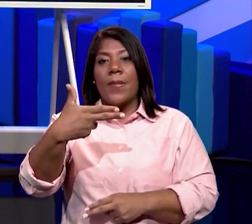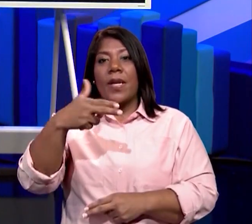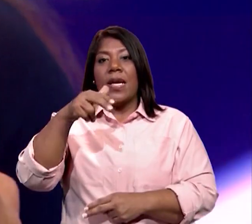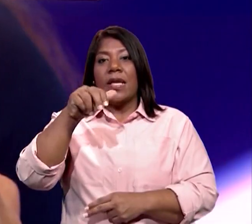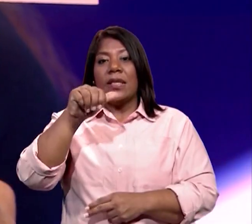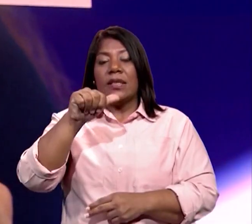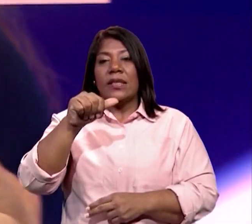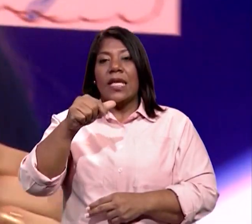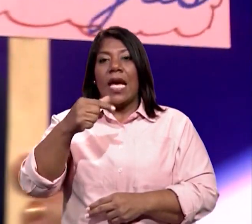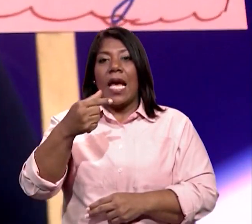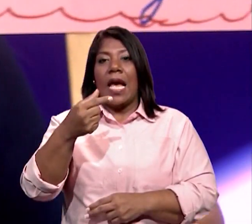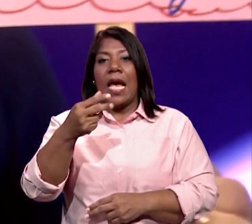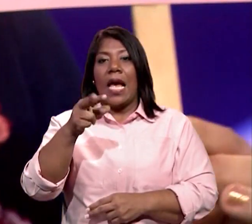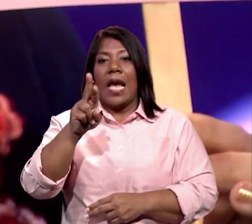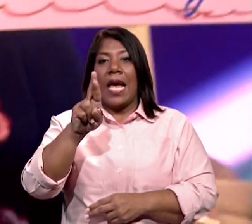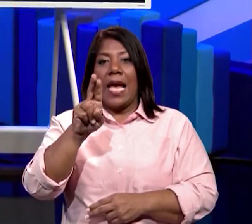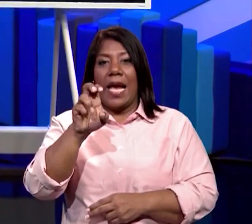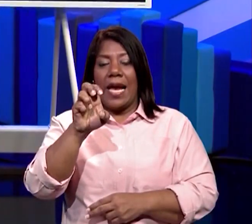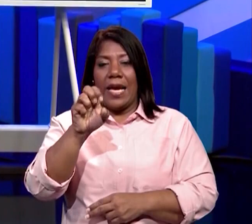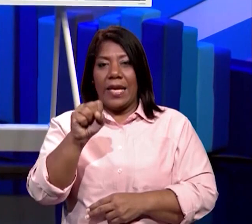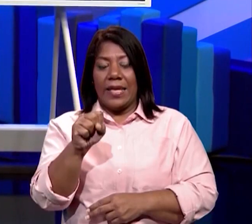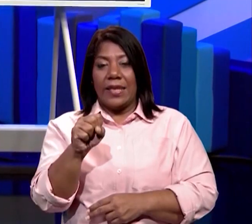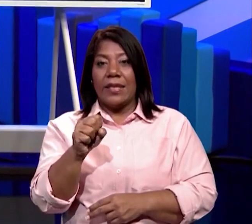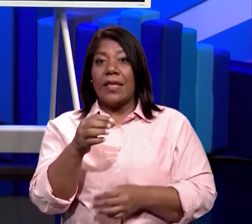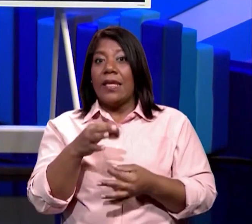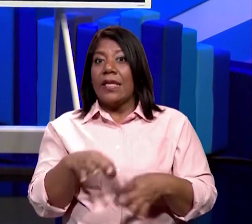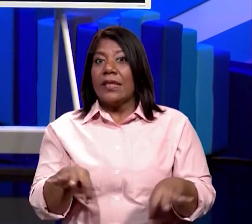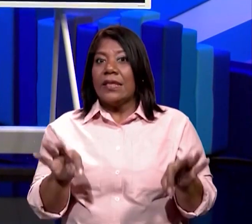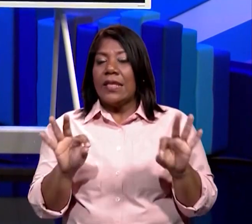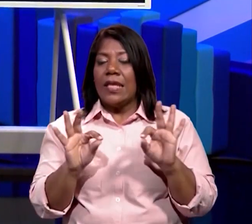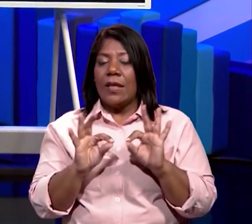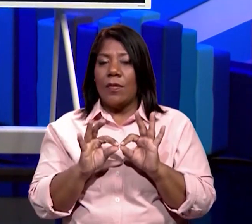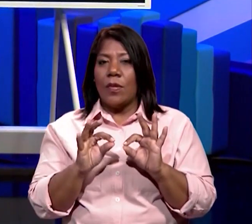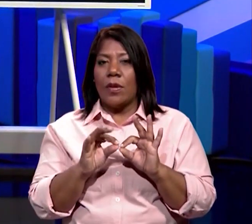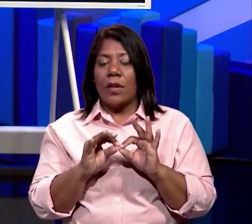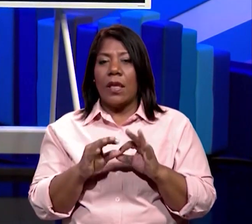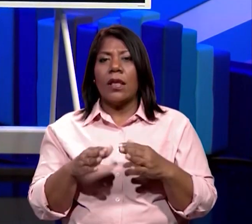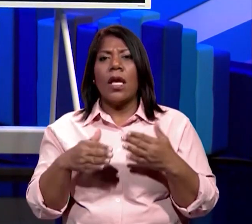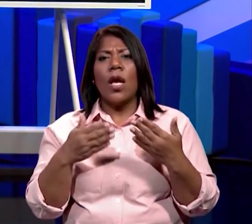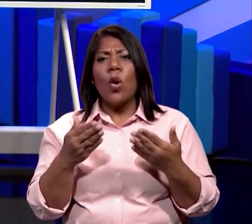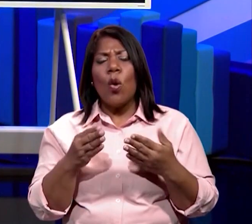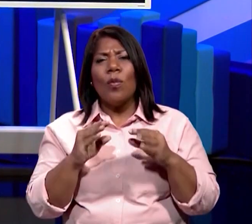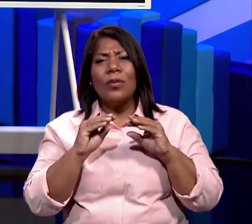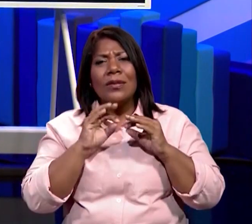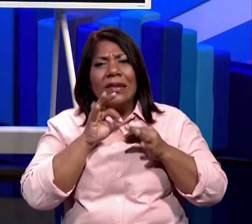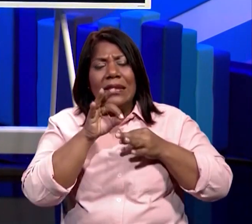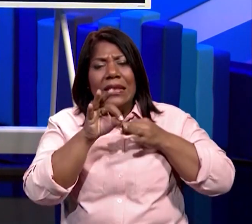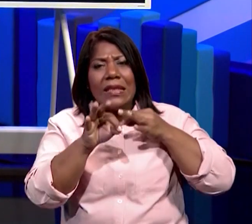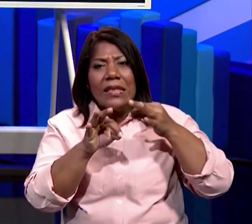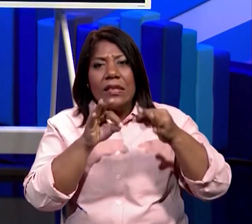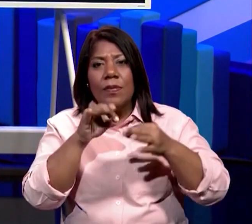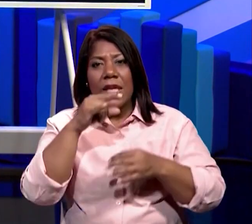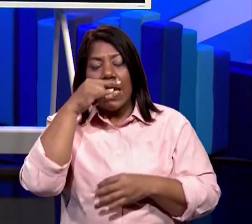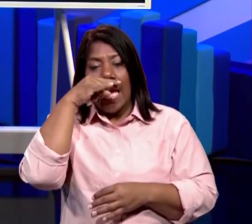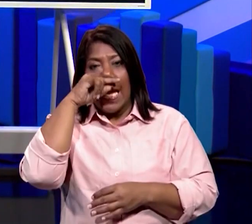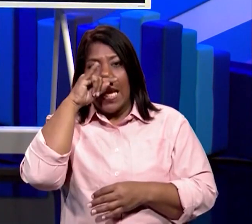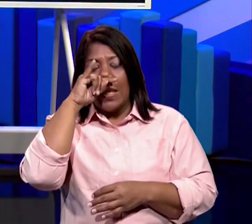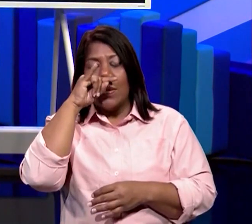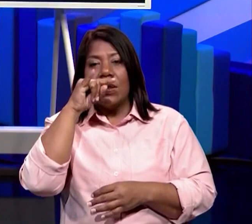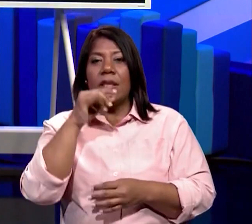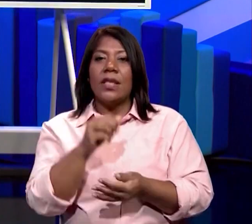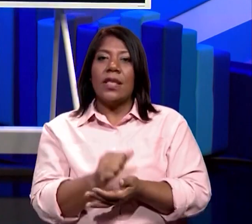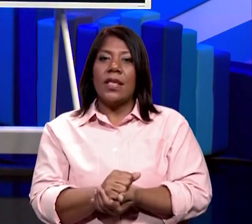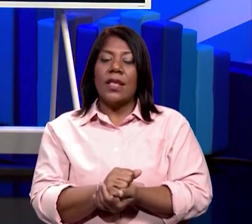Chagres, ¿verdad? Muy importante este río. ¿Y cómo vamos a hacer este ajuste? Miren, aquí tenemos